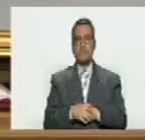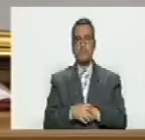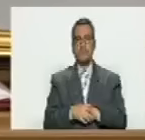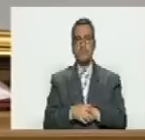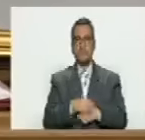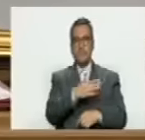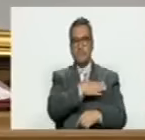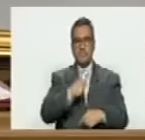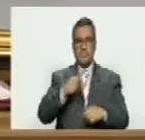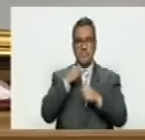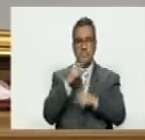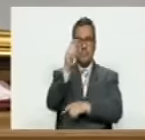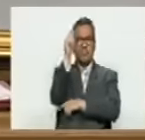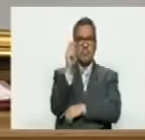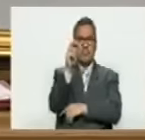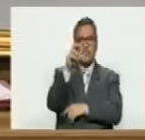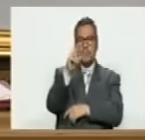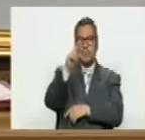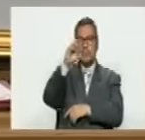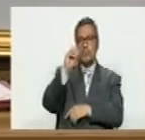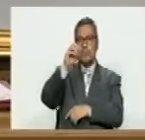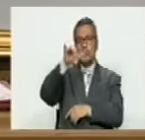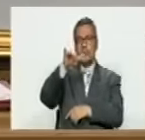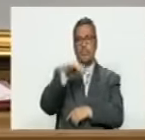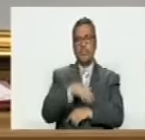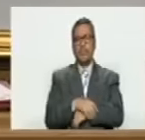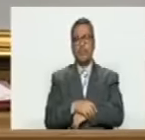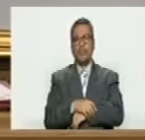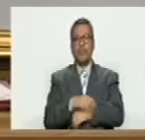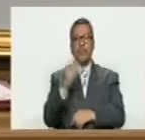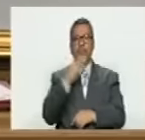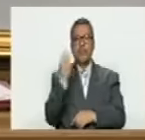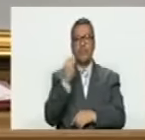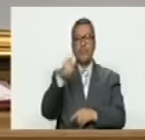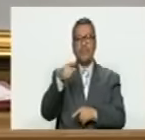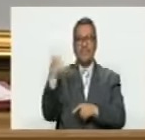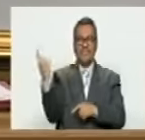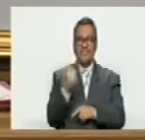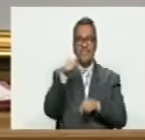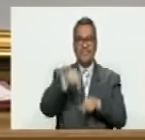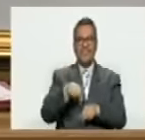querido diputado Roy Daza, de los jóvenes que nos dejaron.